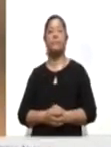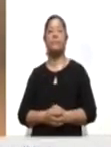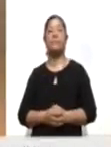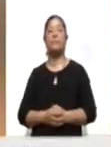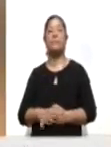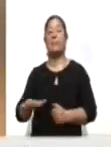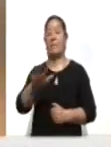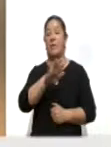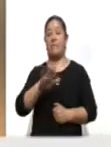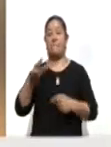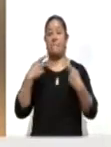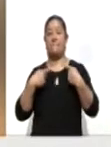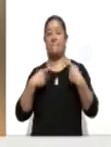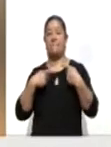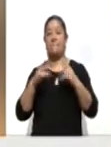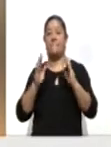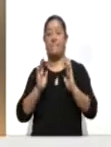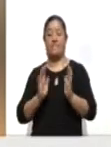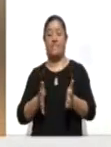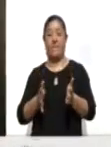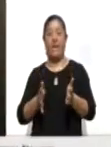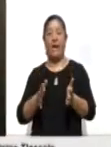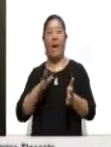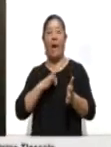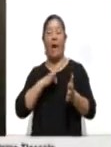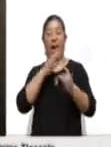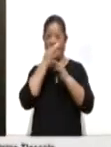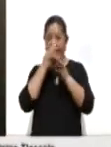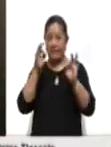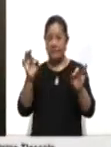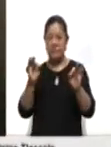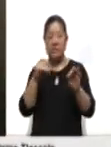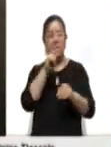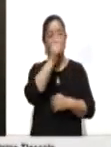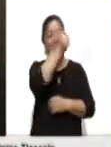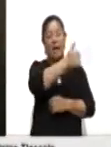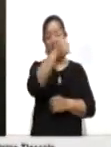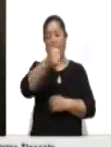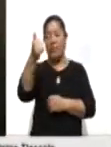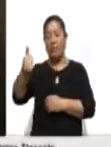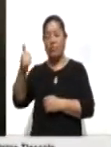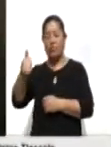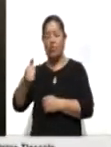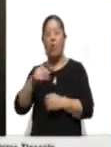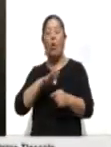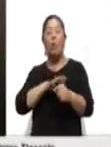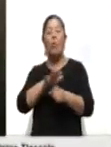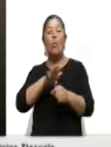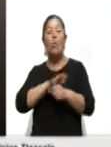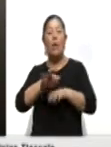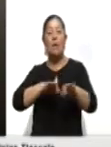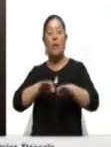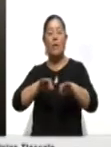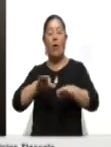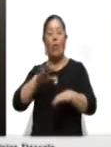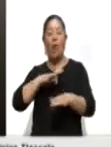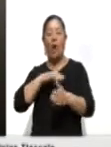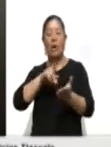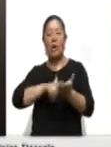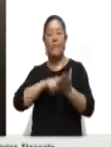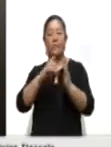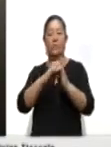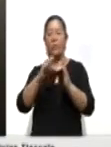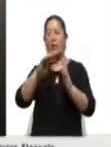procedimiento mediante el cual se designan los cargos que habrán de desempeñar los funcionarios de las mesas directivas de casilla el